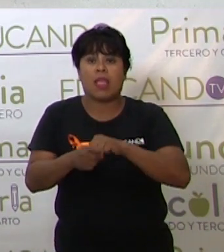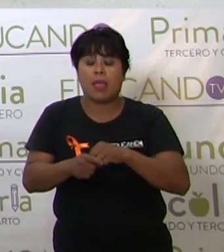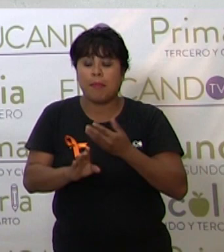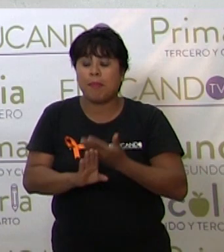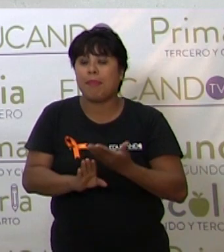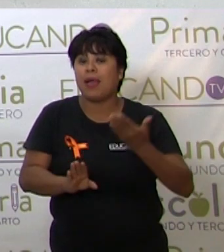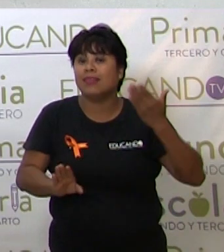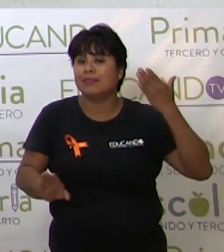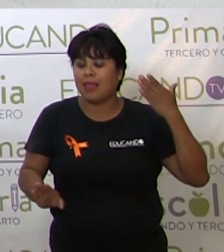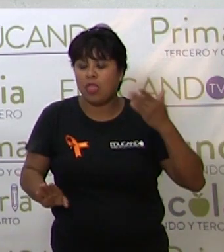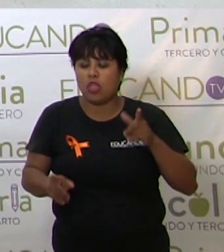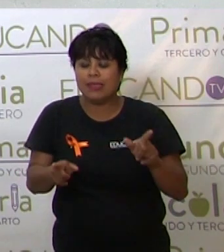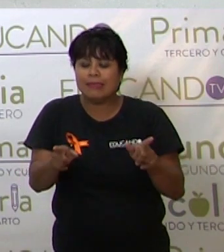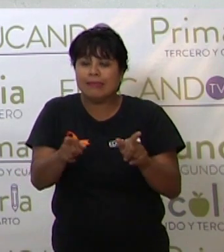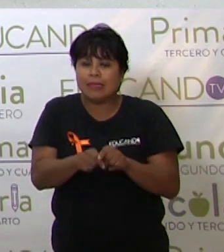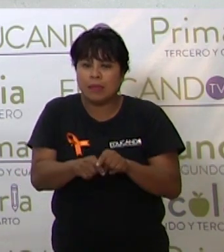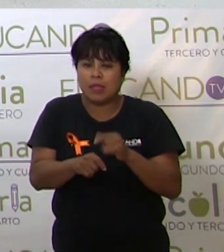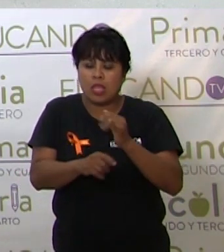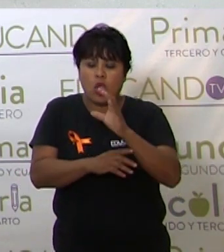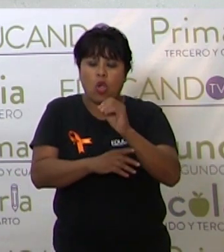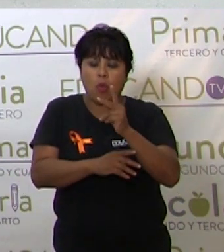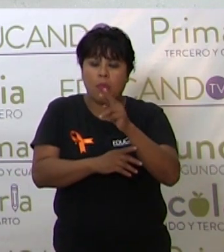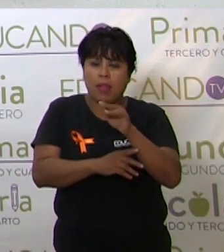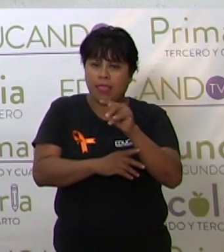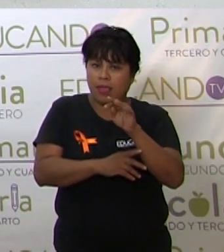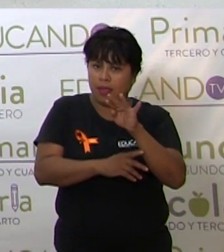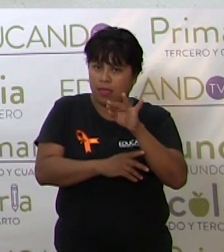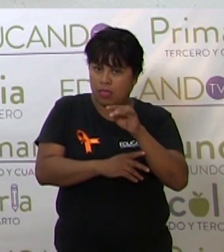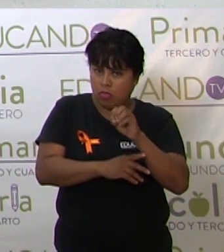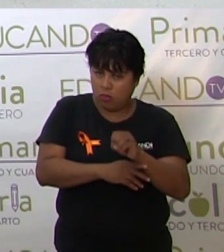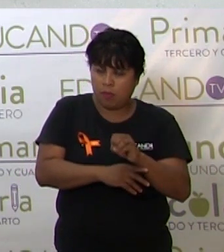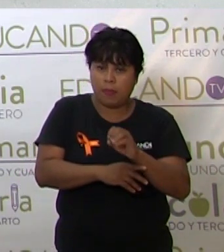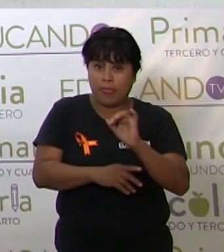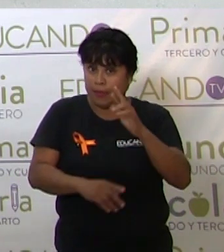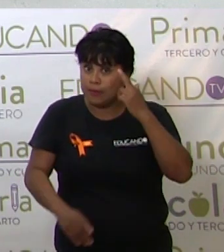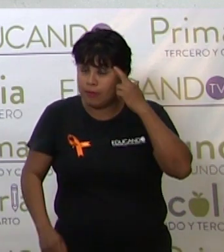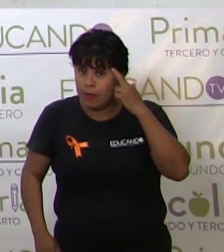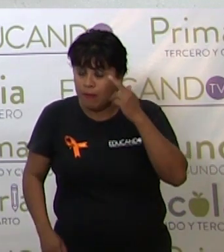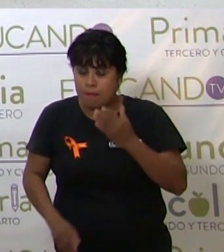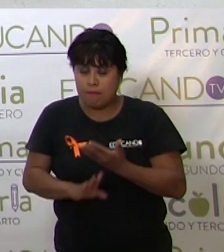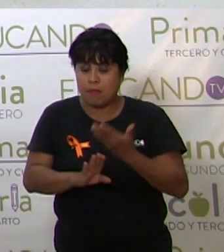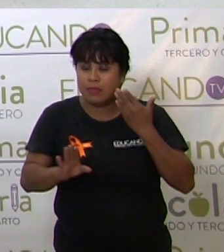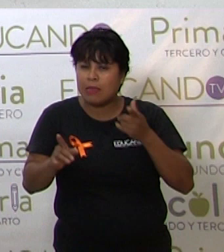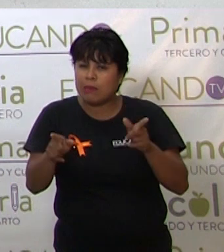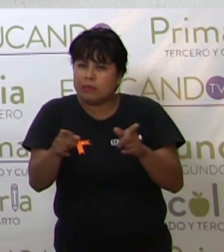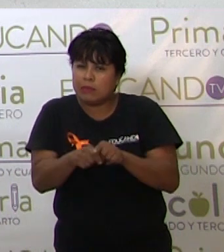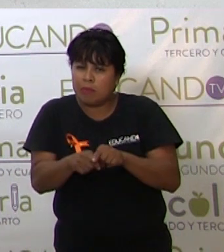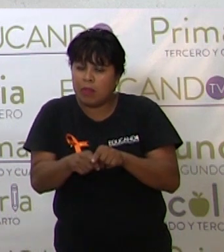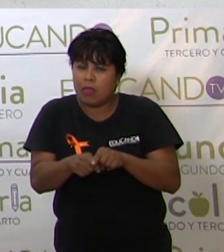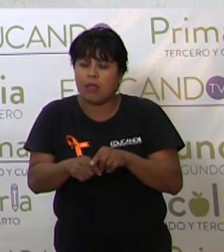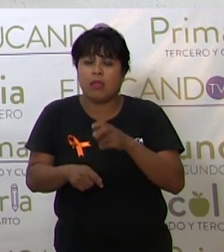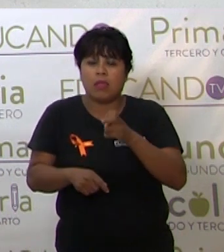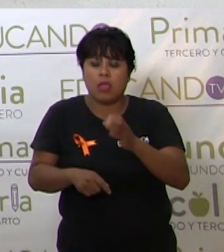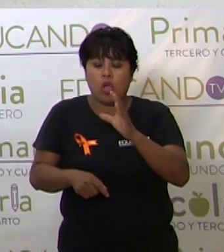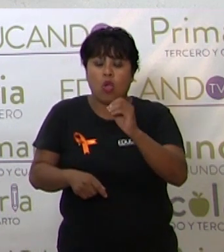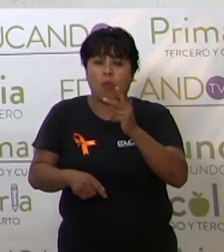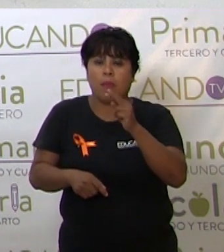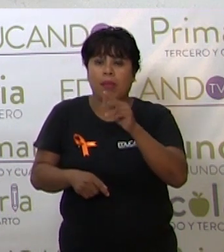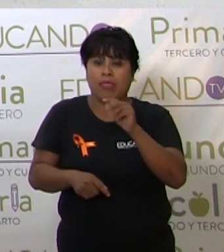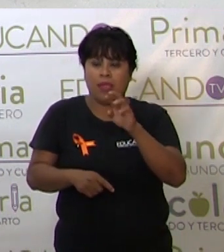pasado simple y en copretérito. Si recuerdan el pasado simple, ¿verdad? Y el copretérito.